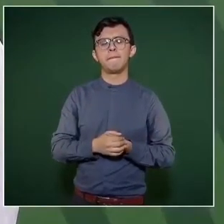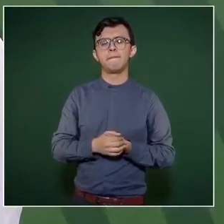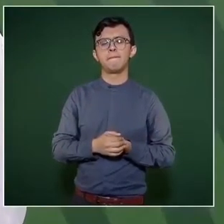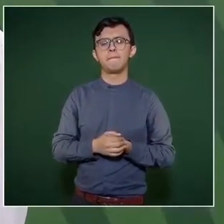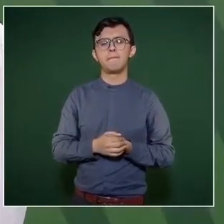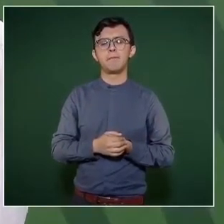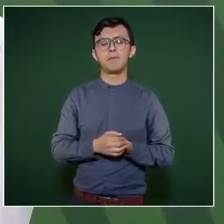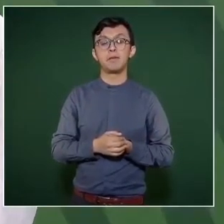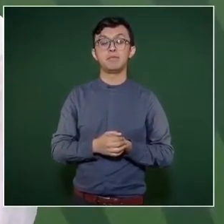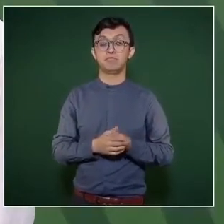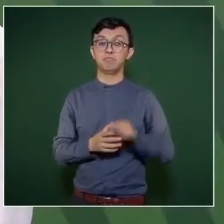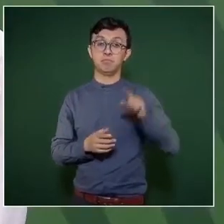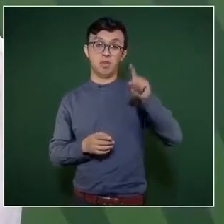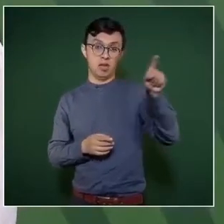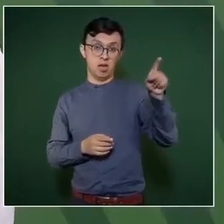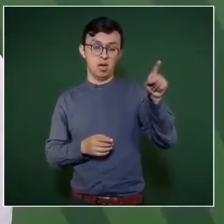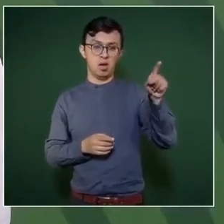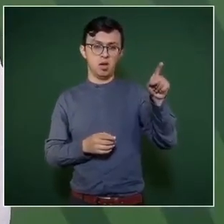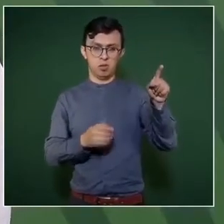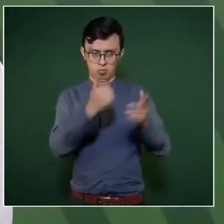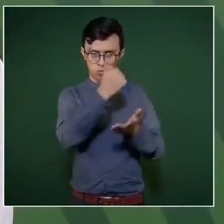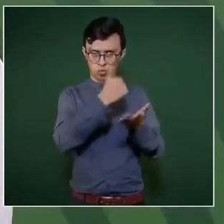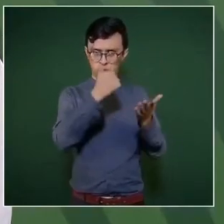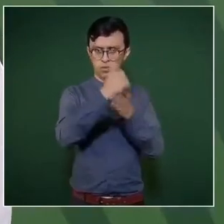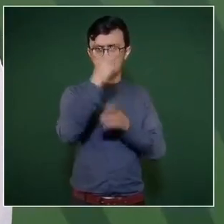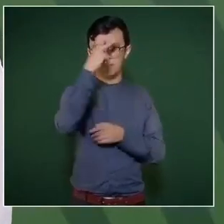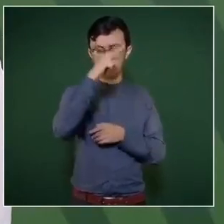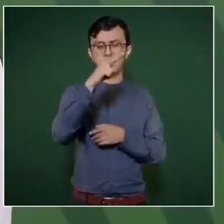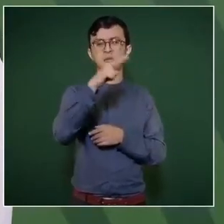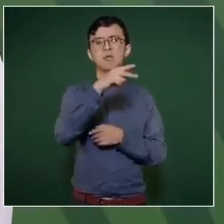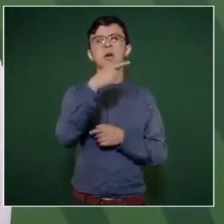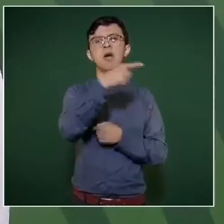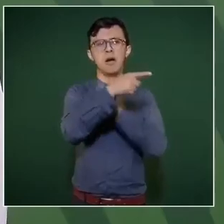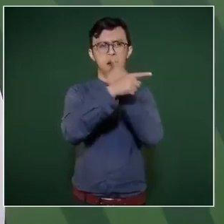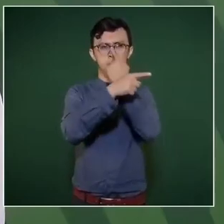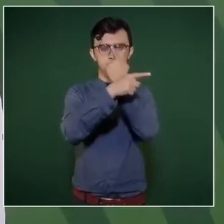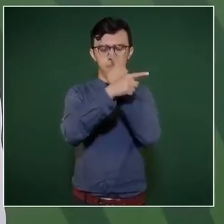Y en la Ciudad de México, que siempre